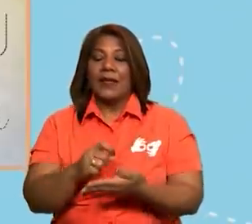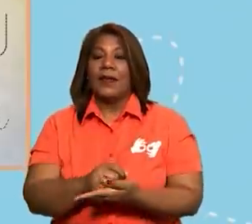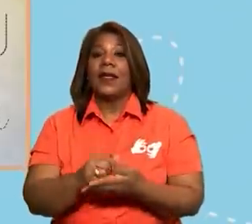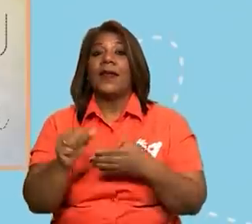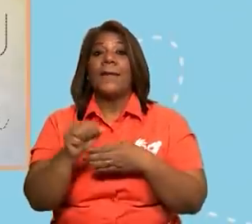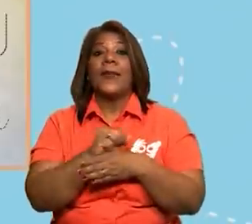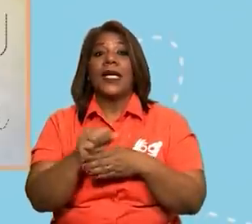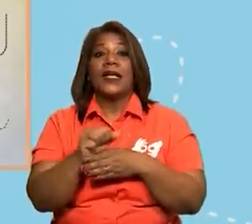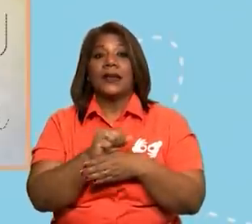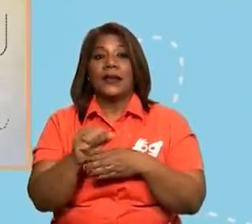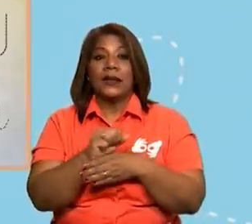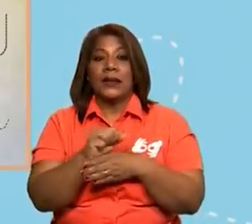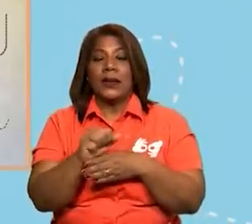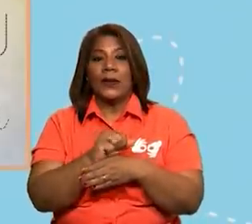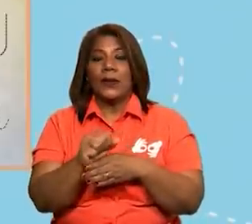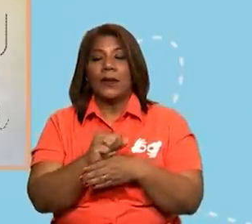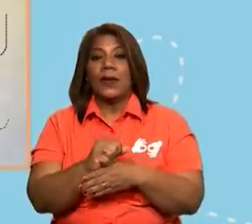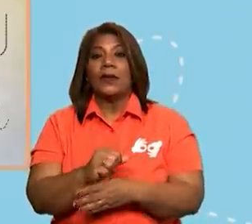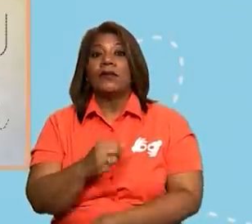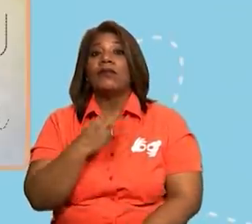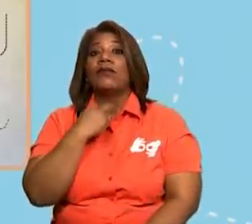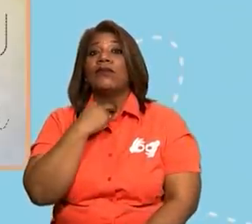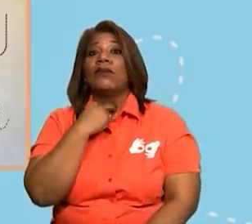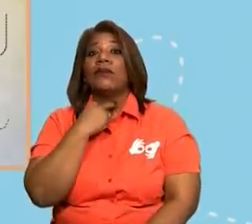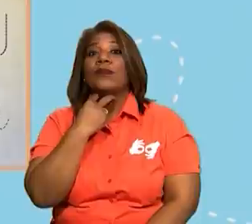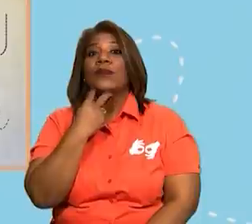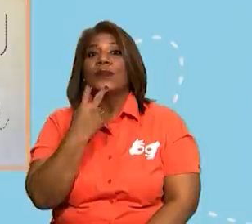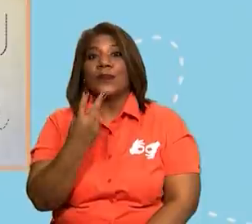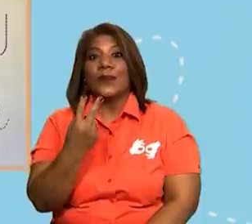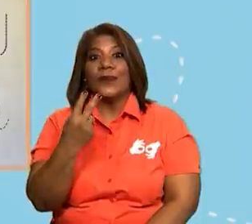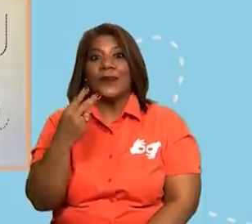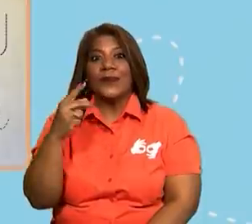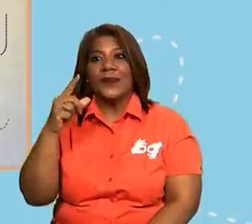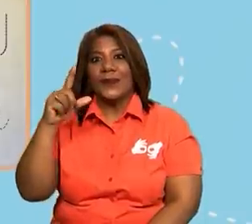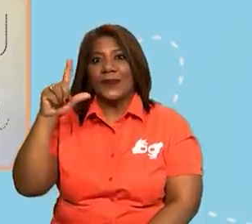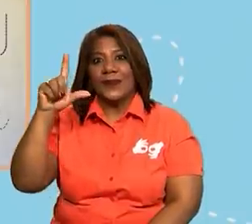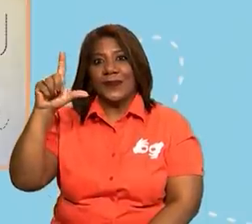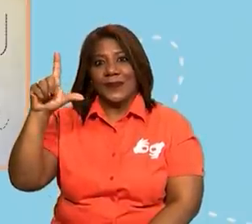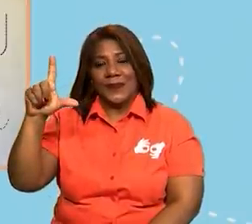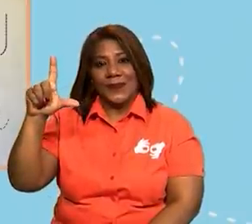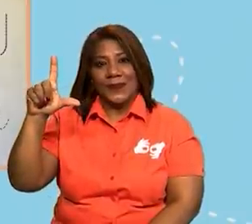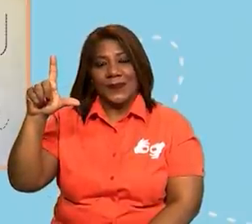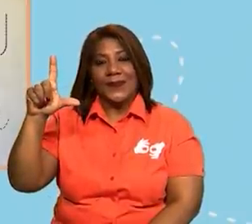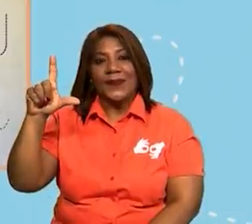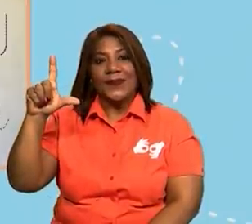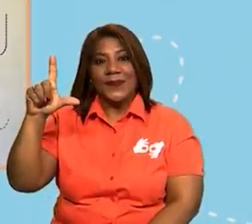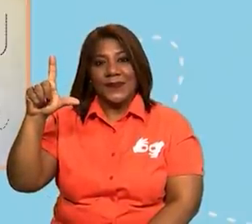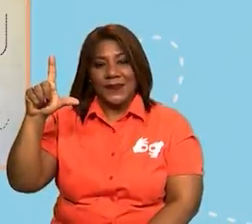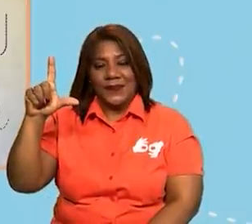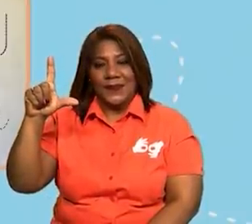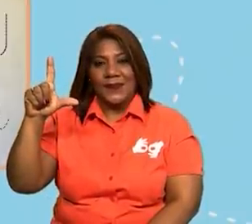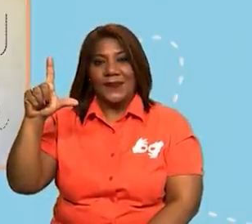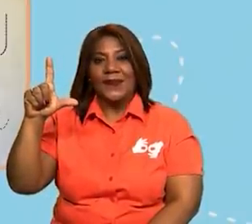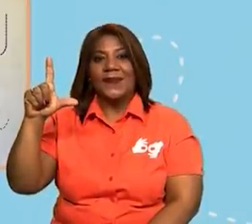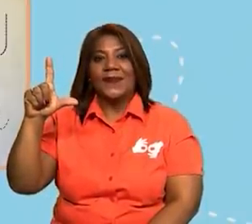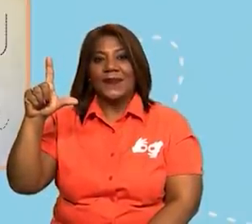Practicamos la escritura del fonema de la L y sus